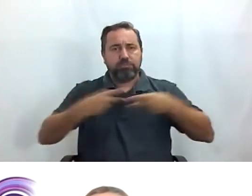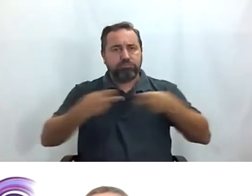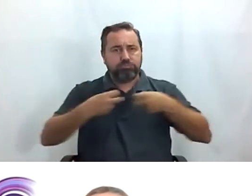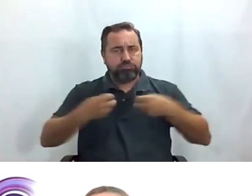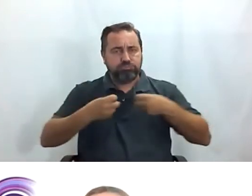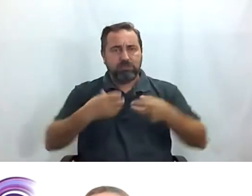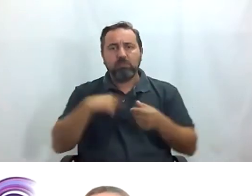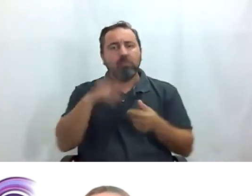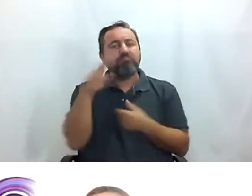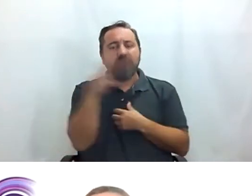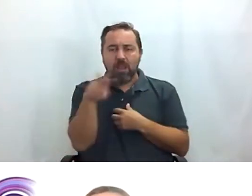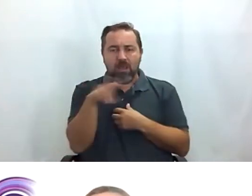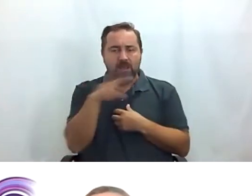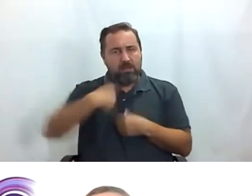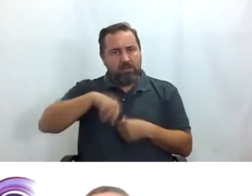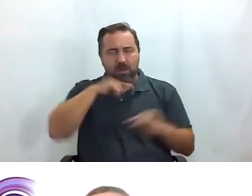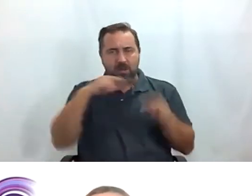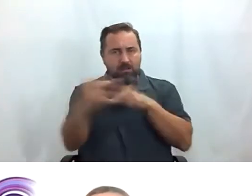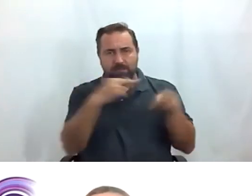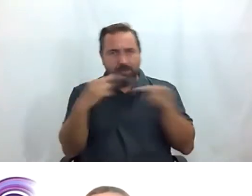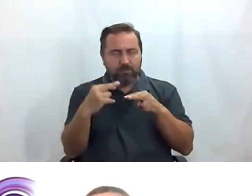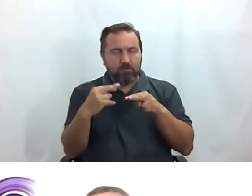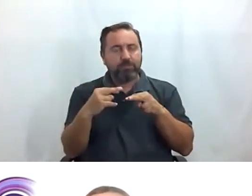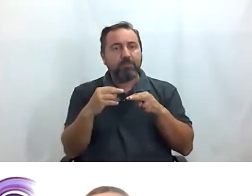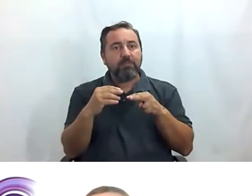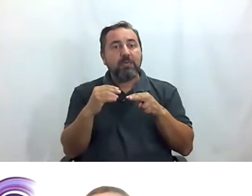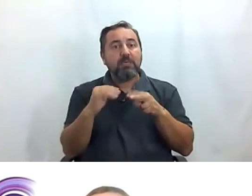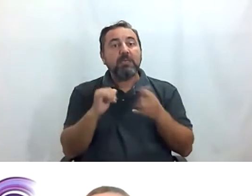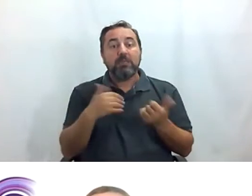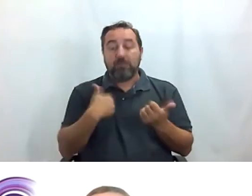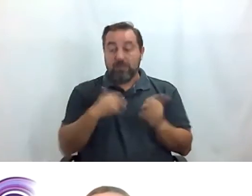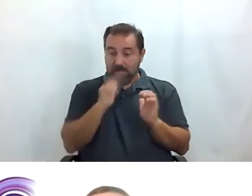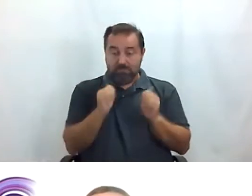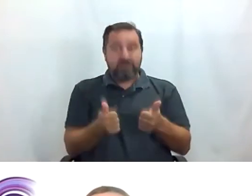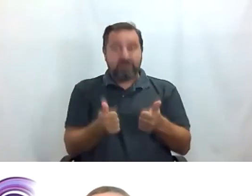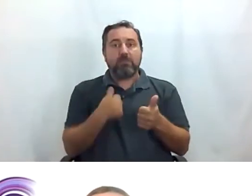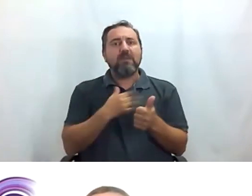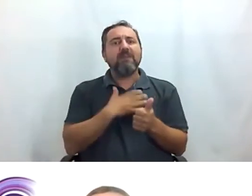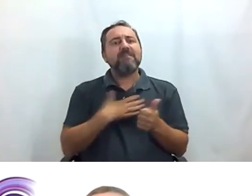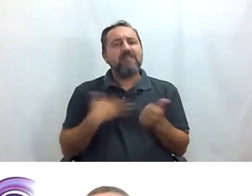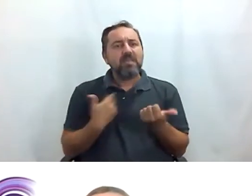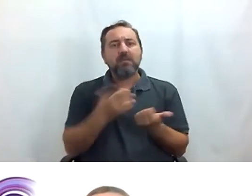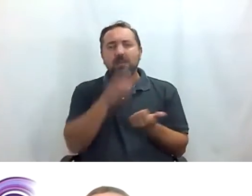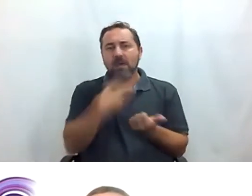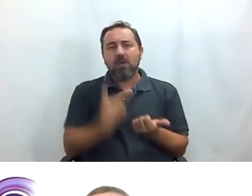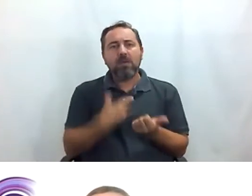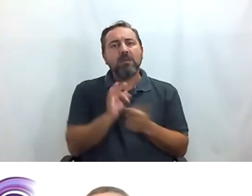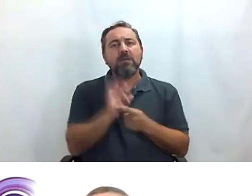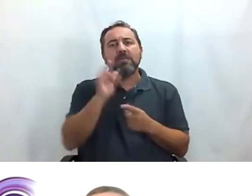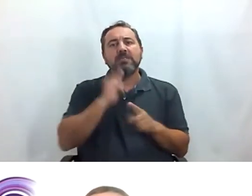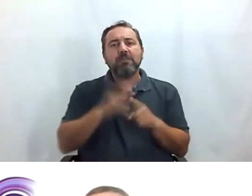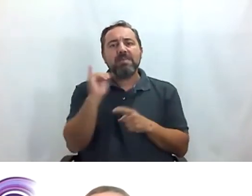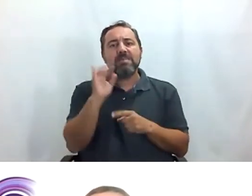todo lo que estamos comentando. Y para comenzar, pues quisiera cederle la palabra a Iván